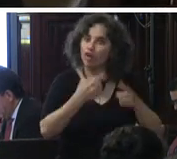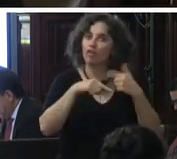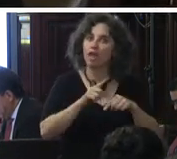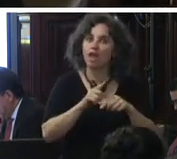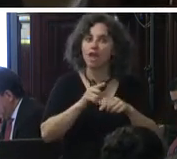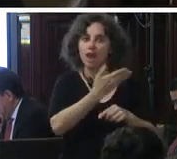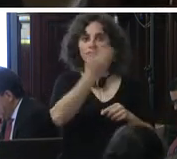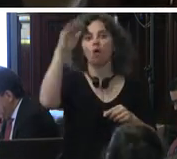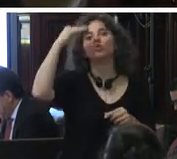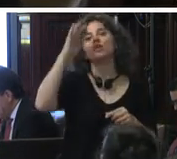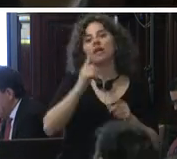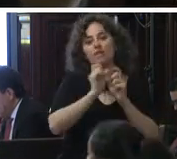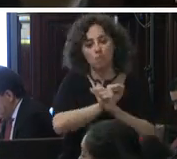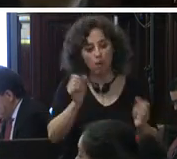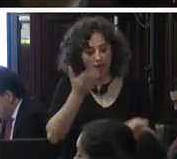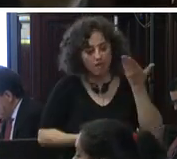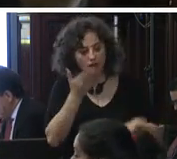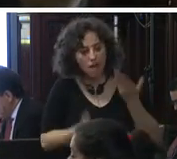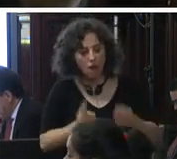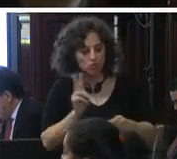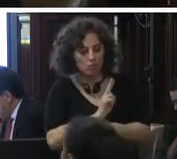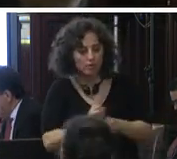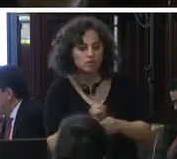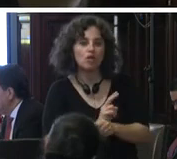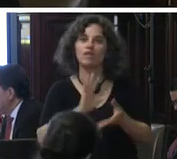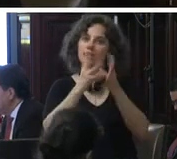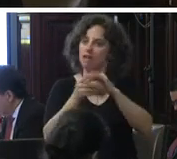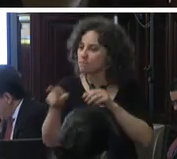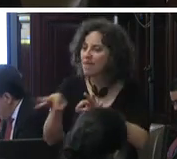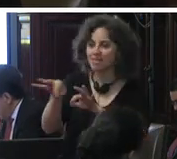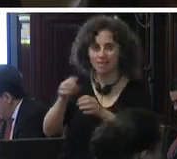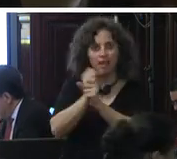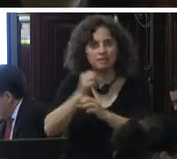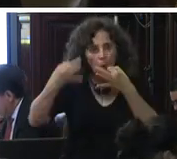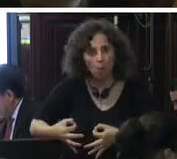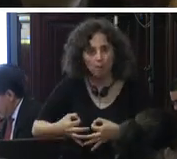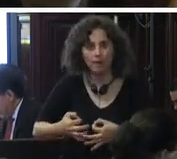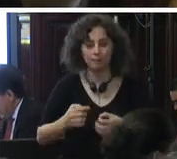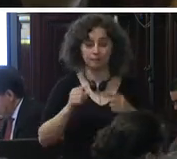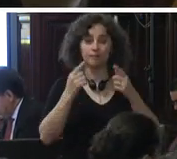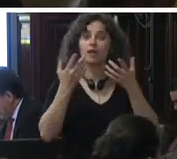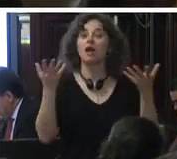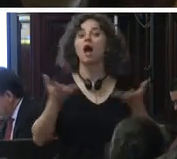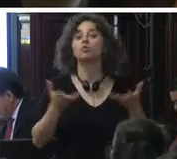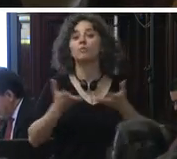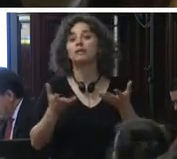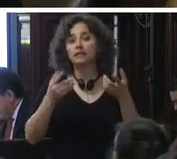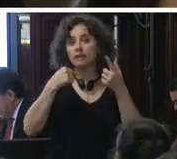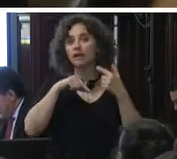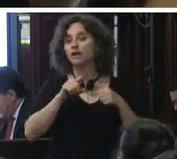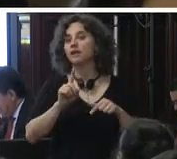autoridades de evaluación y supervisión de medidas cautelares hoy a través de estas autoridades varias